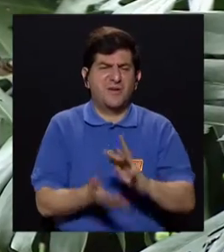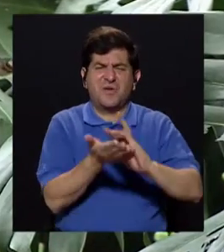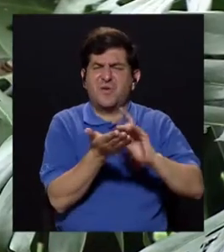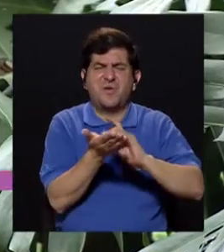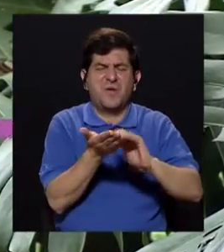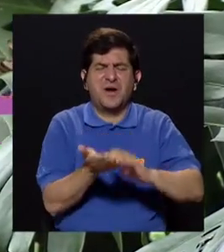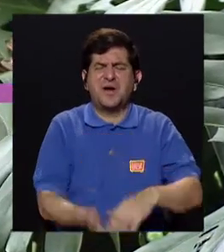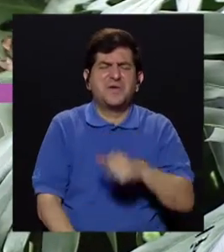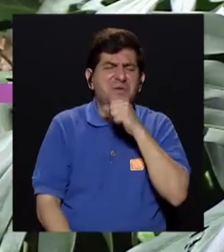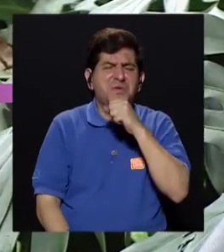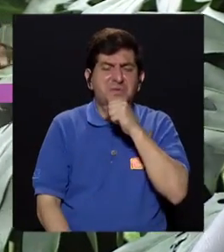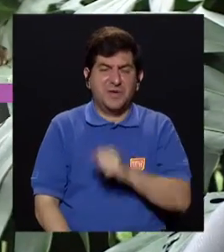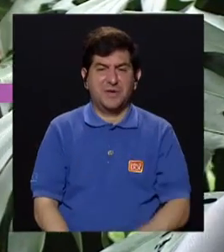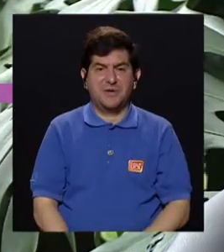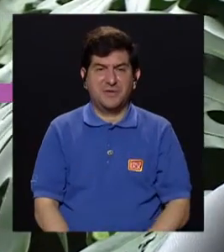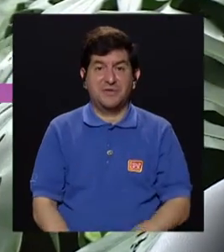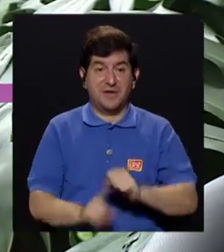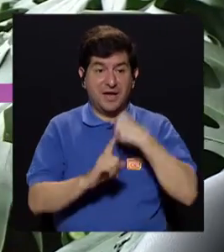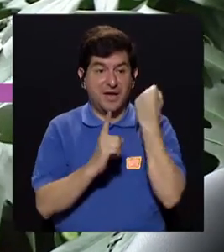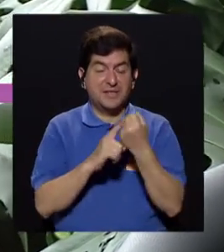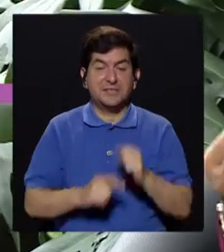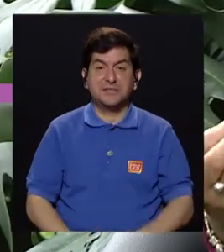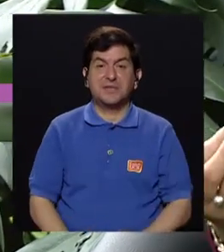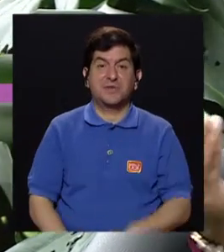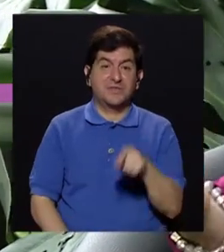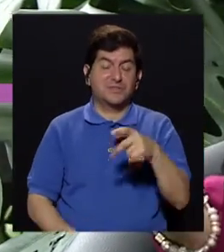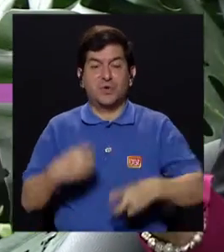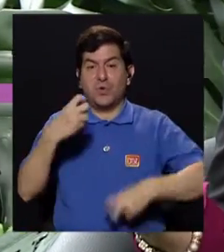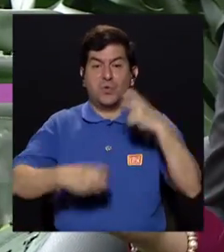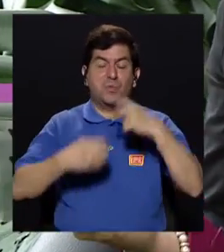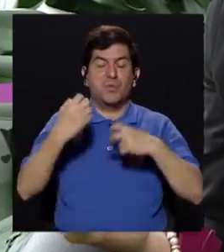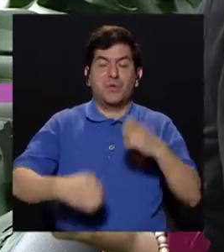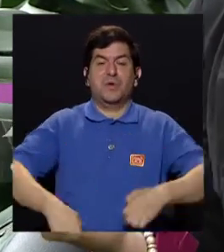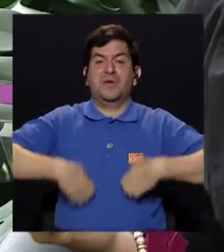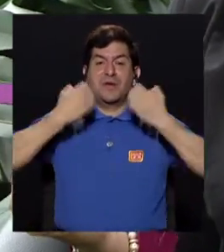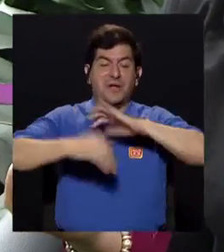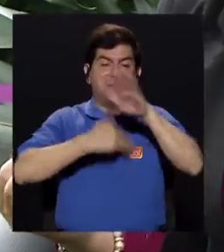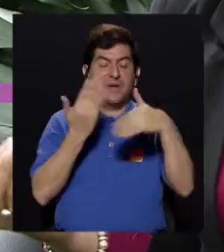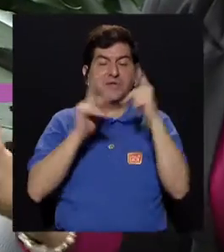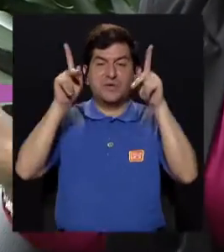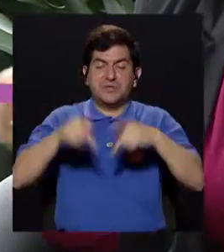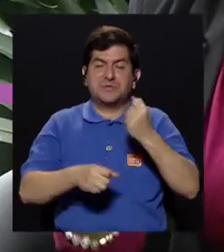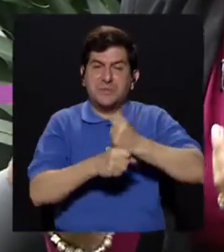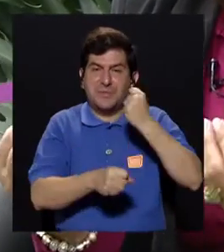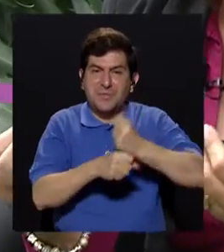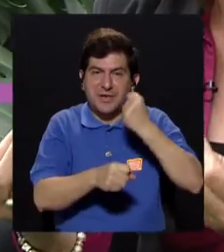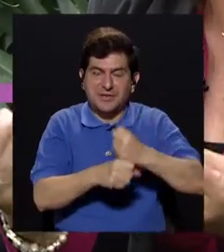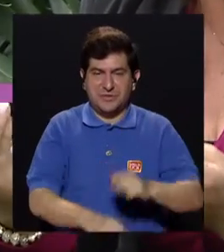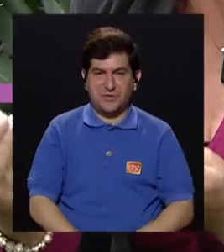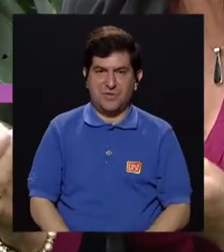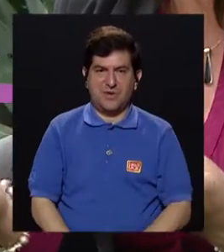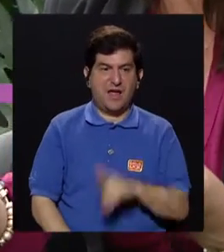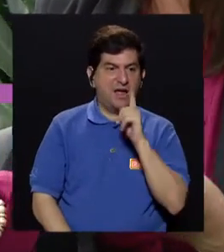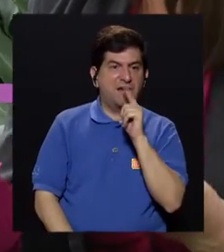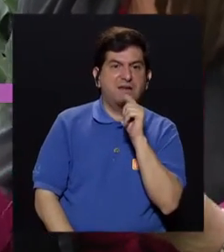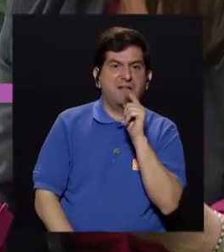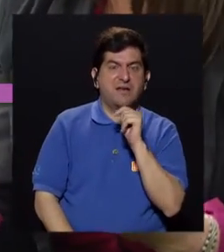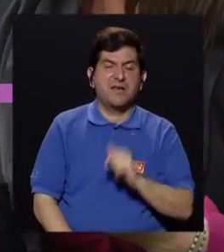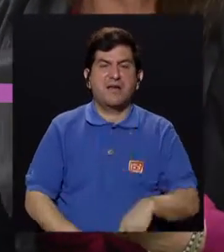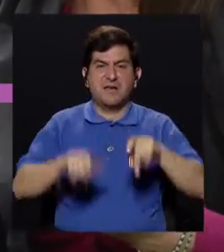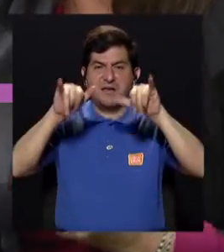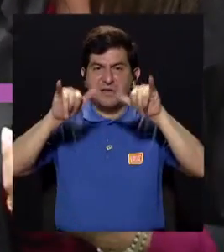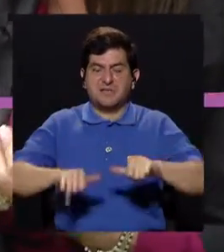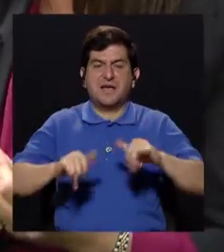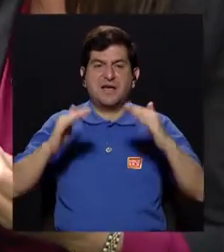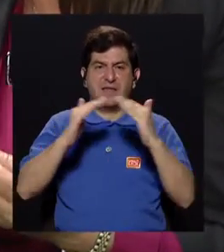arroz añejo tampoco. Y entonces entramos en una conflictiva existencial, todos trabajan, entonces, ¿quién se va a quedar